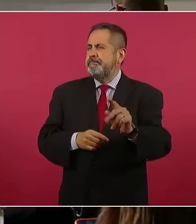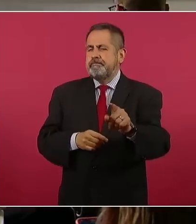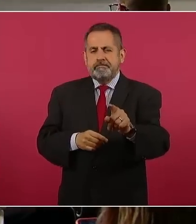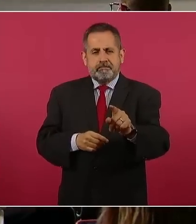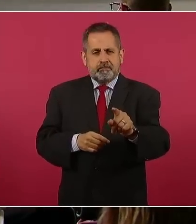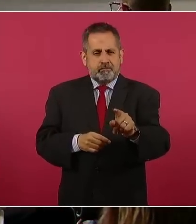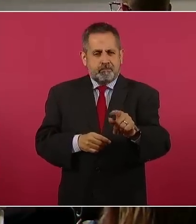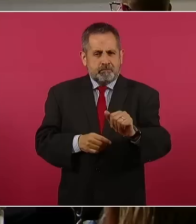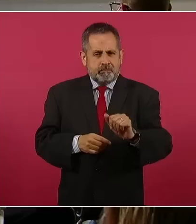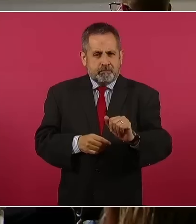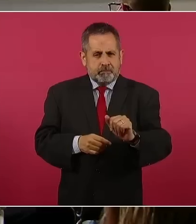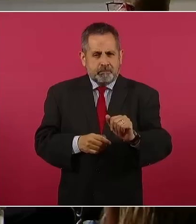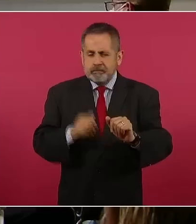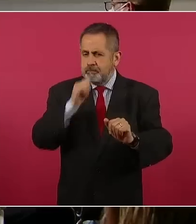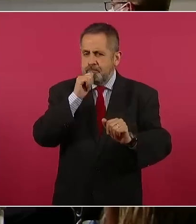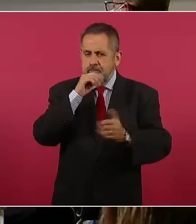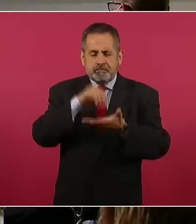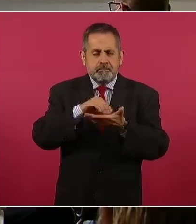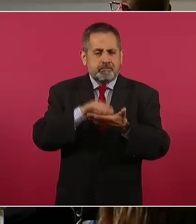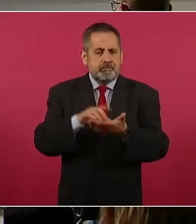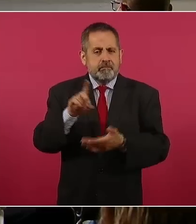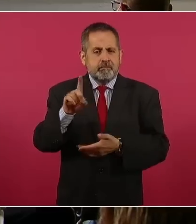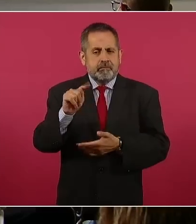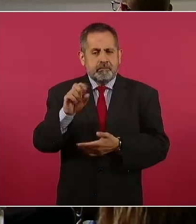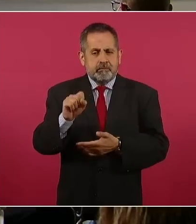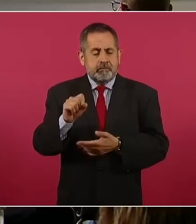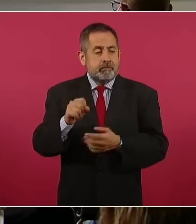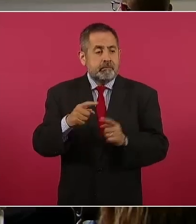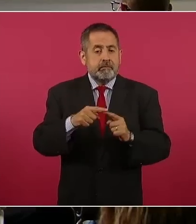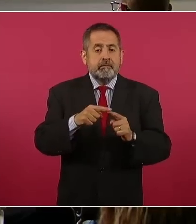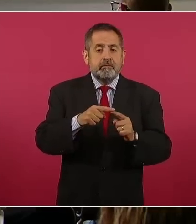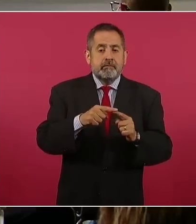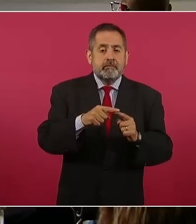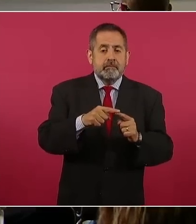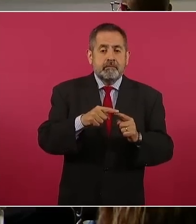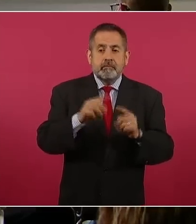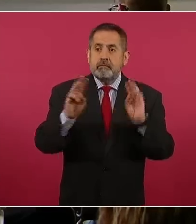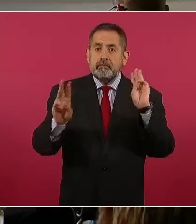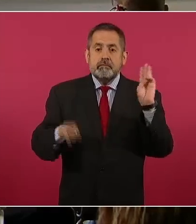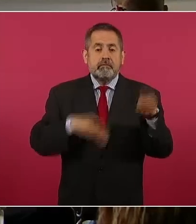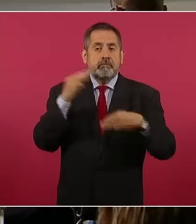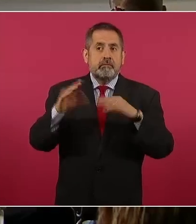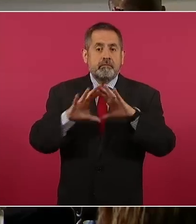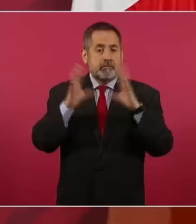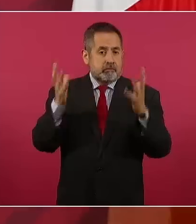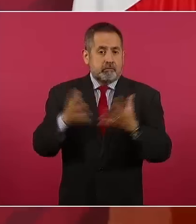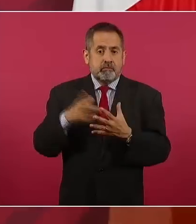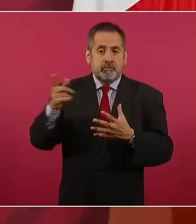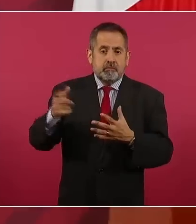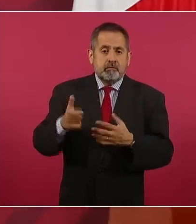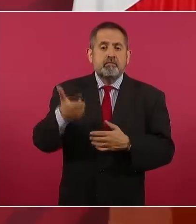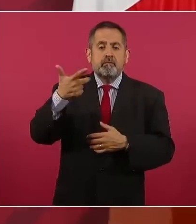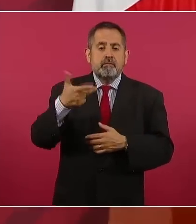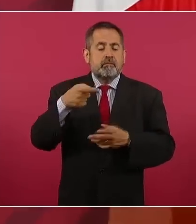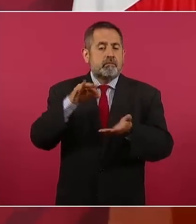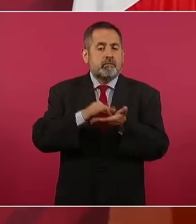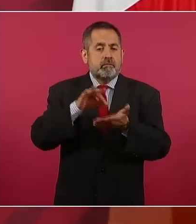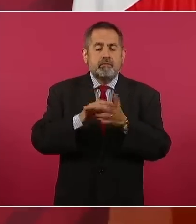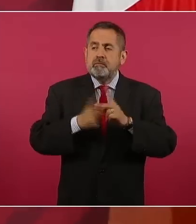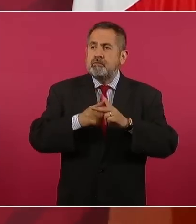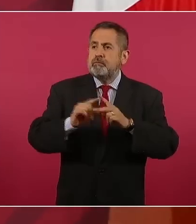todavía no se tienen los datos de la primera quincena en el mundo, pero sí les puedo decir